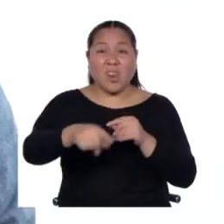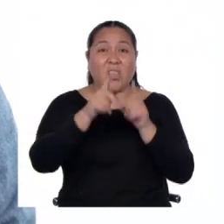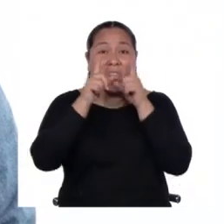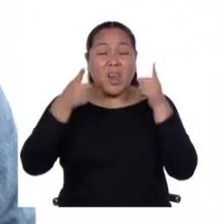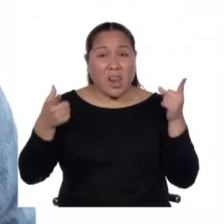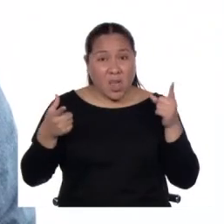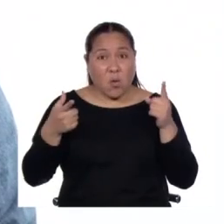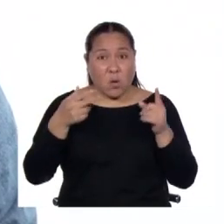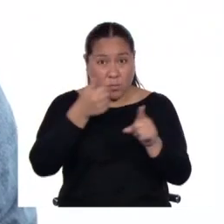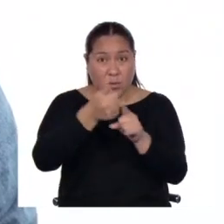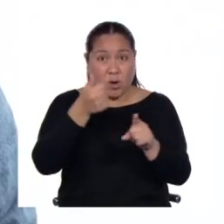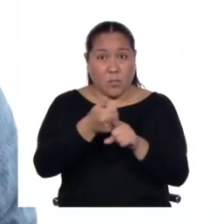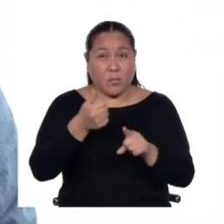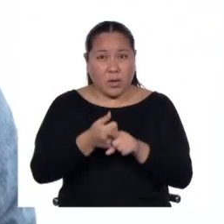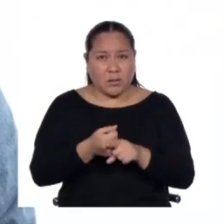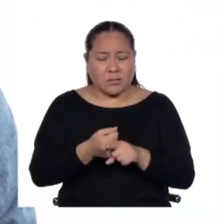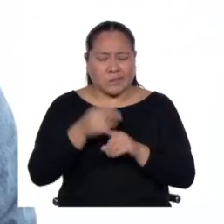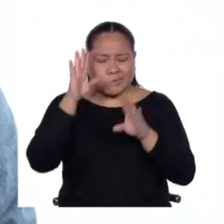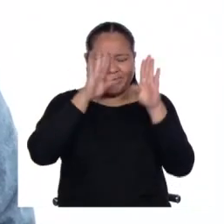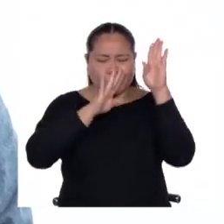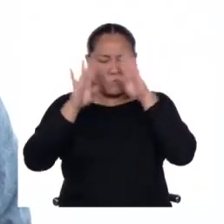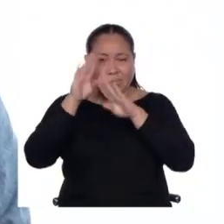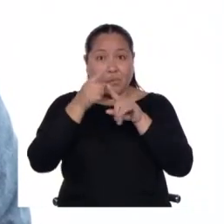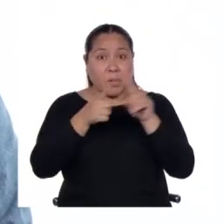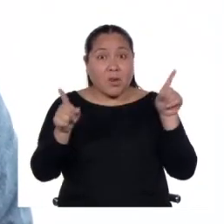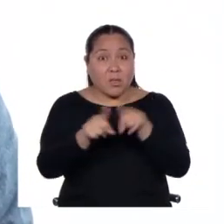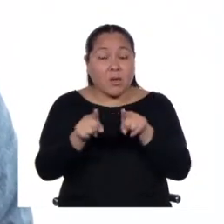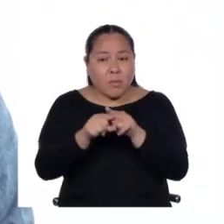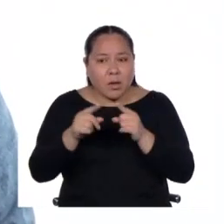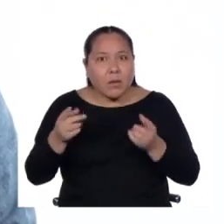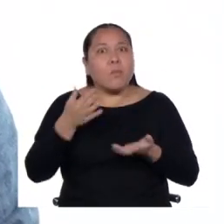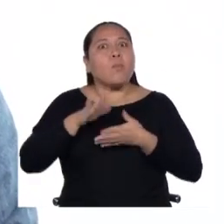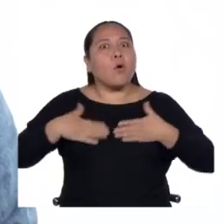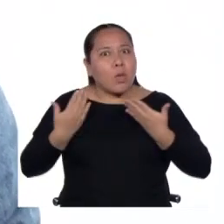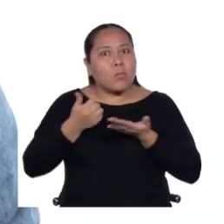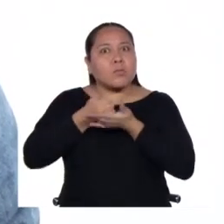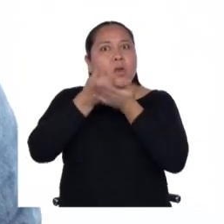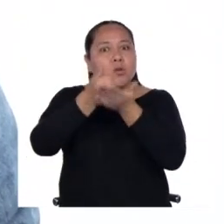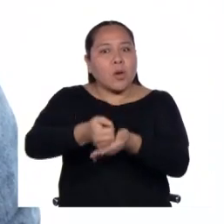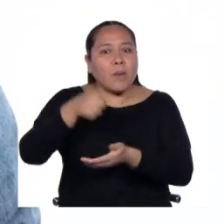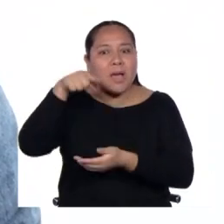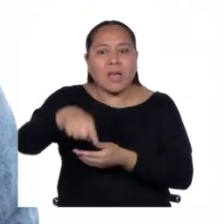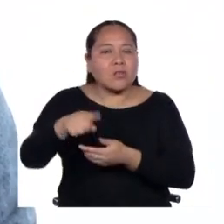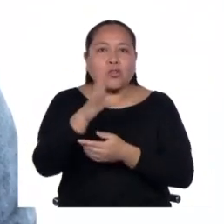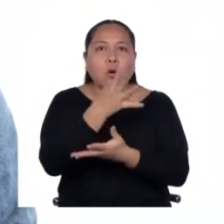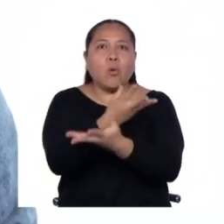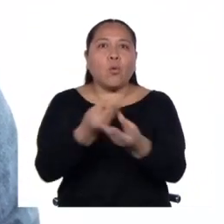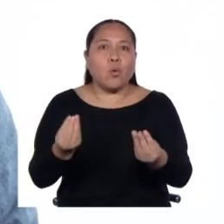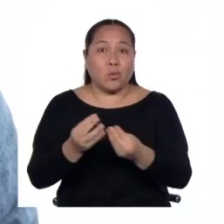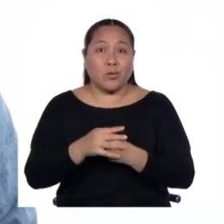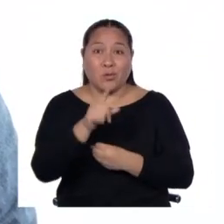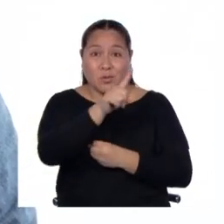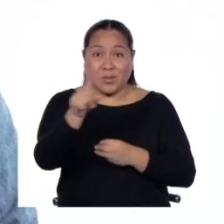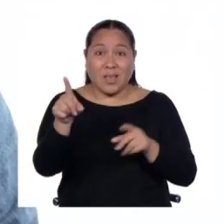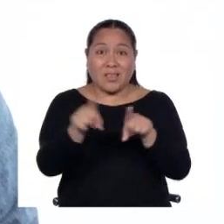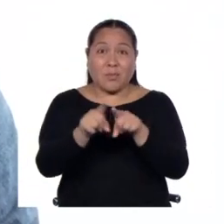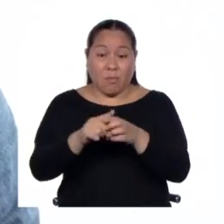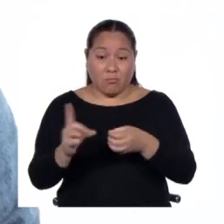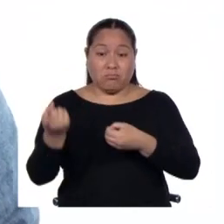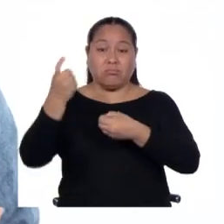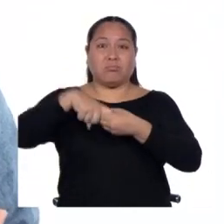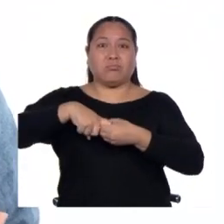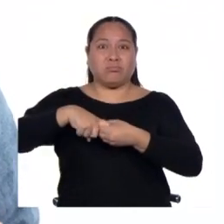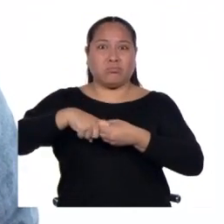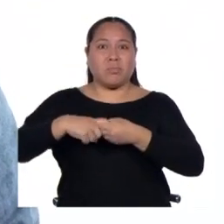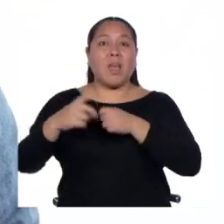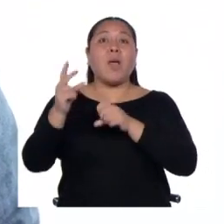pero creo que también puede motivarnos a contribuir con un granito de arena para que estas no se mueran. Ustedes también pueden sumarse a la lucha